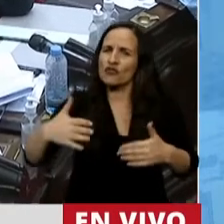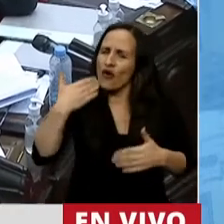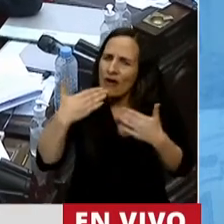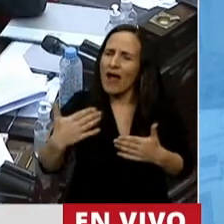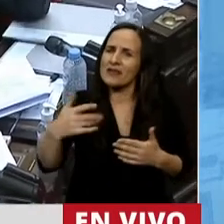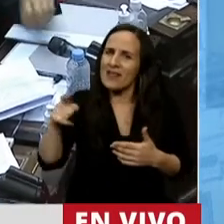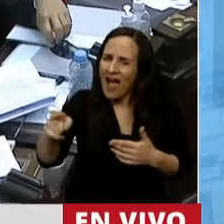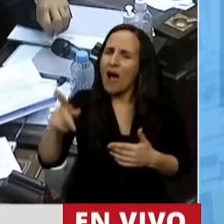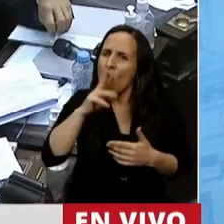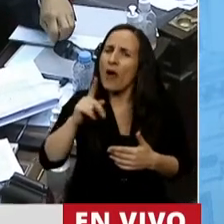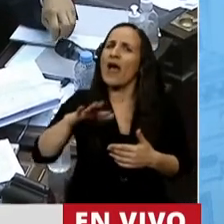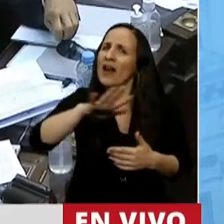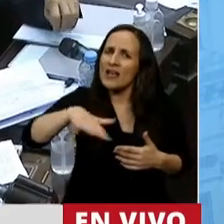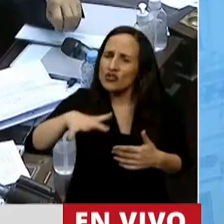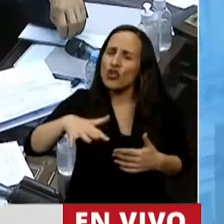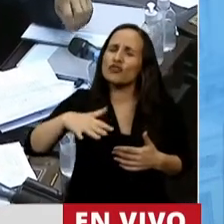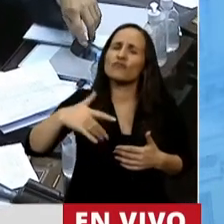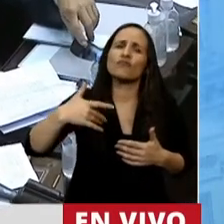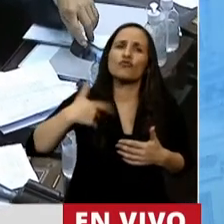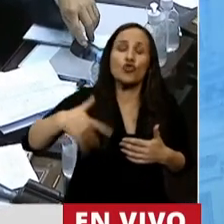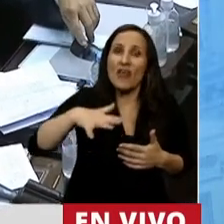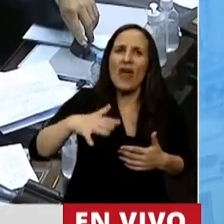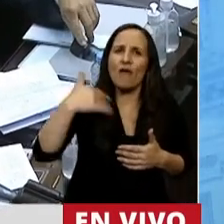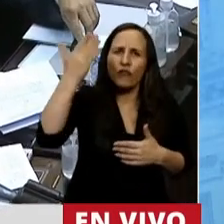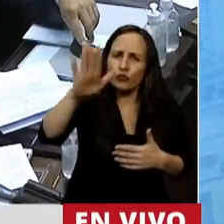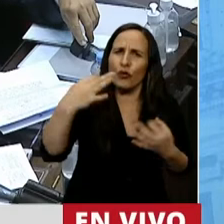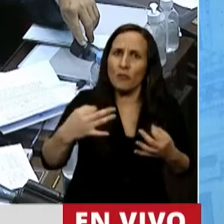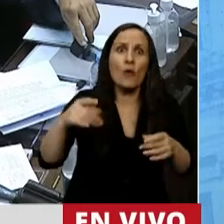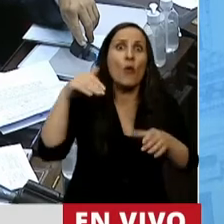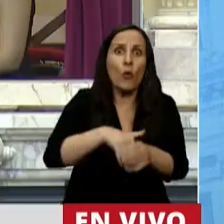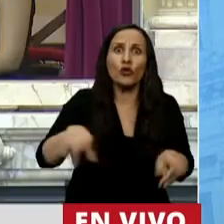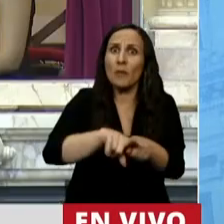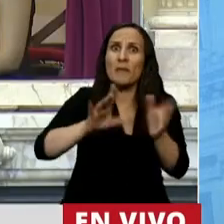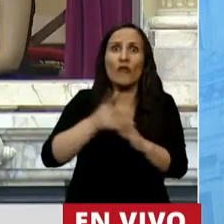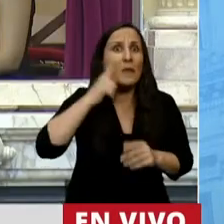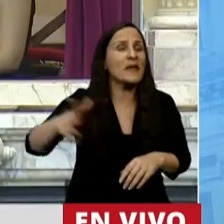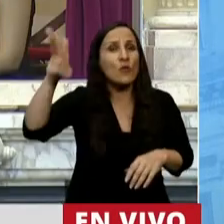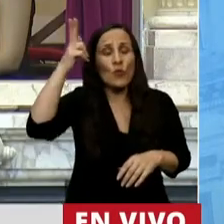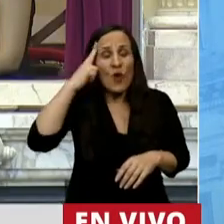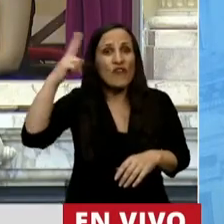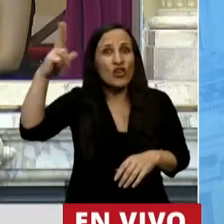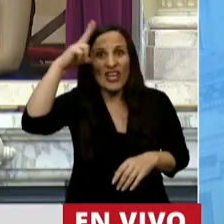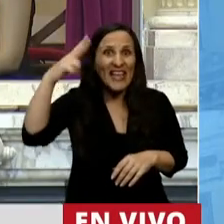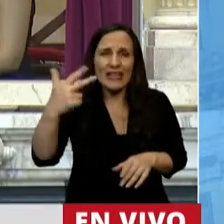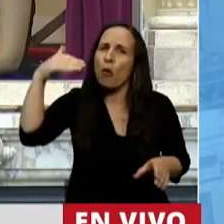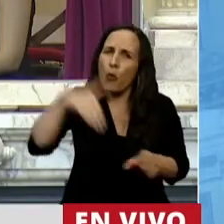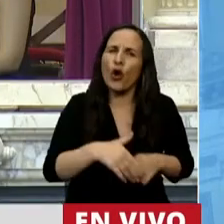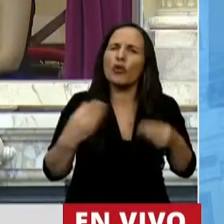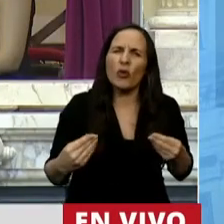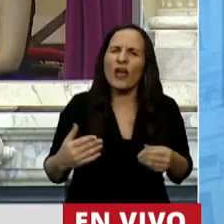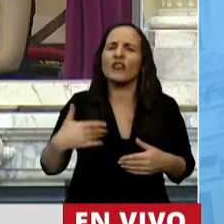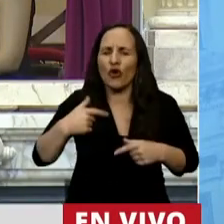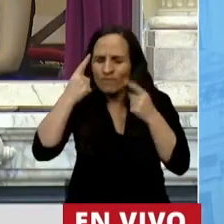sociedad. Por eso voto como en aquel 10 de diciembre de 1983, porque creo en la vida,